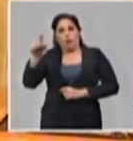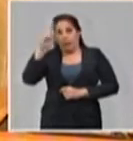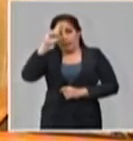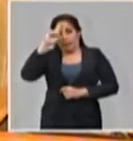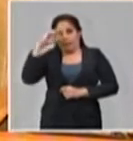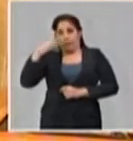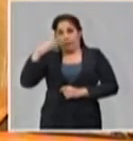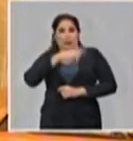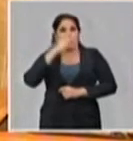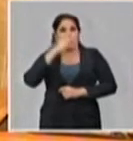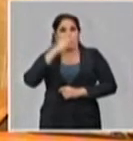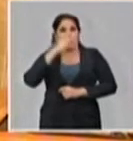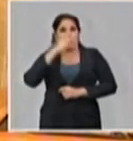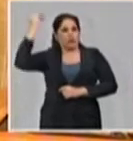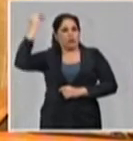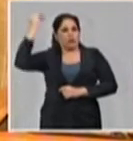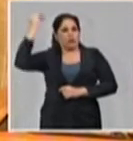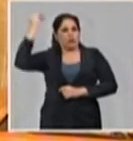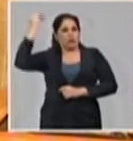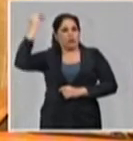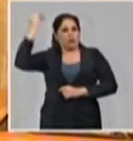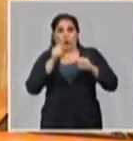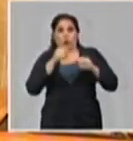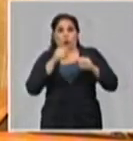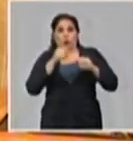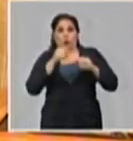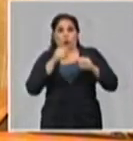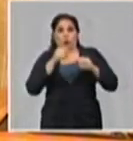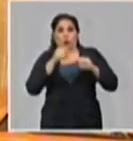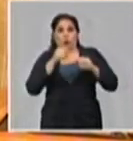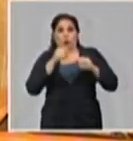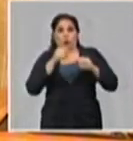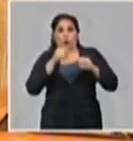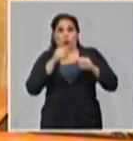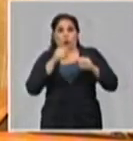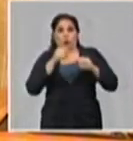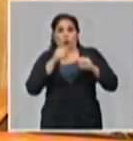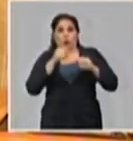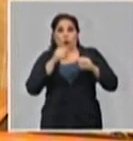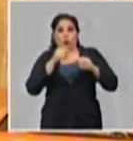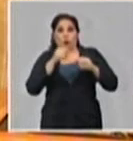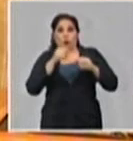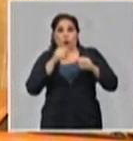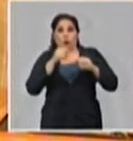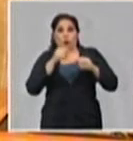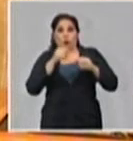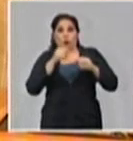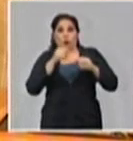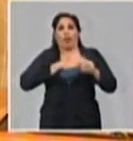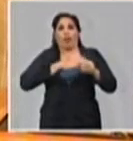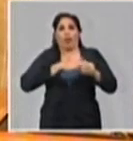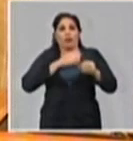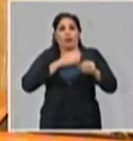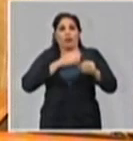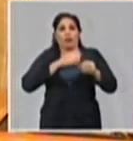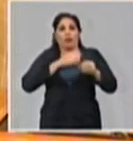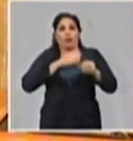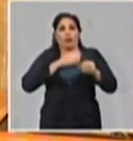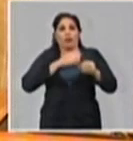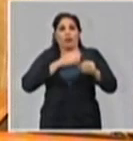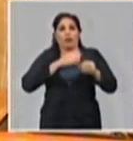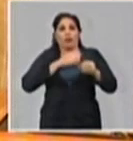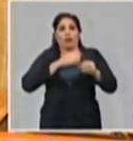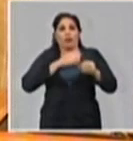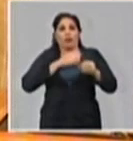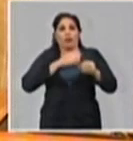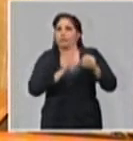correcta. Aislarse, que es otro tema que puede influir de manera significativa. No solo no acudir